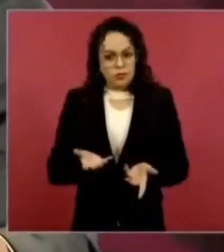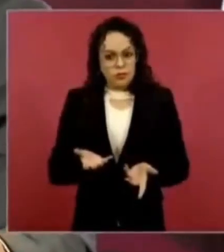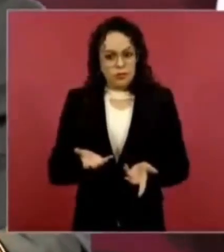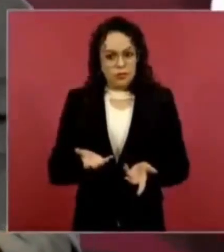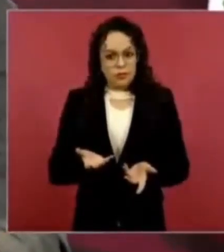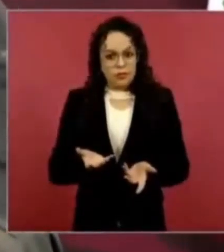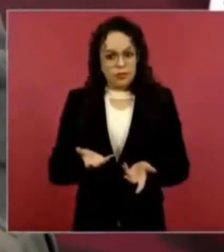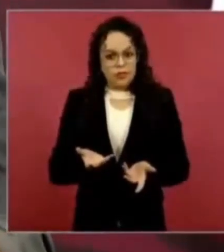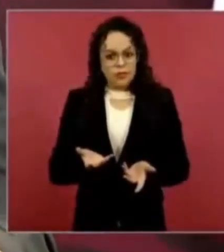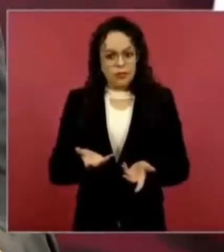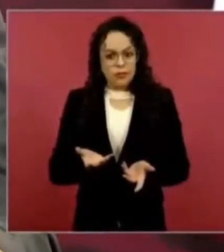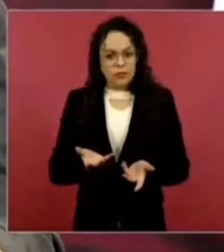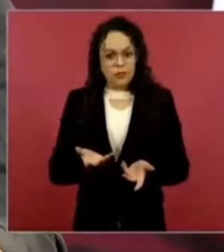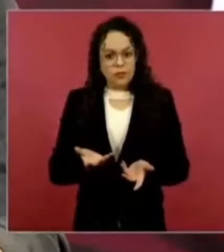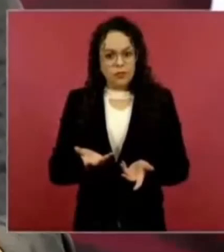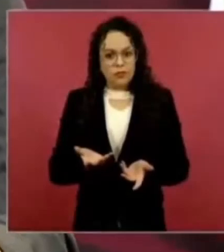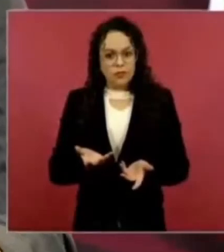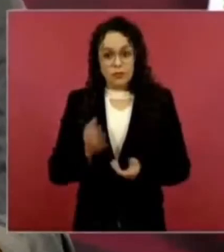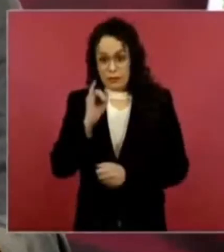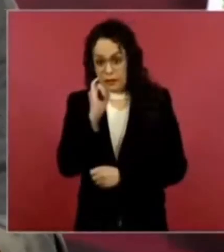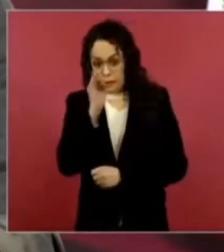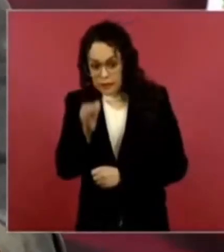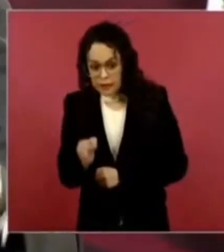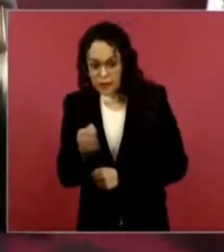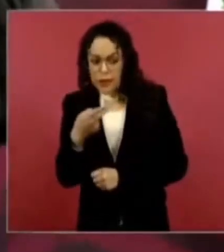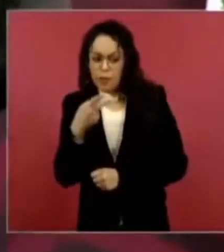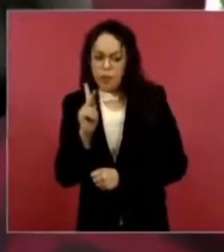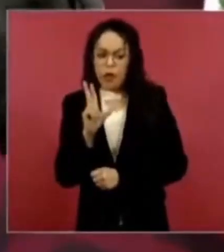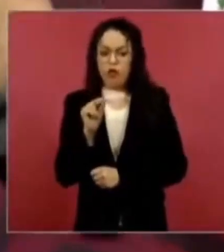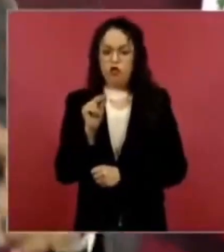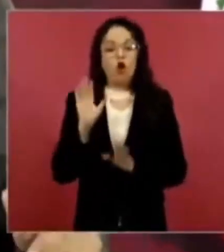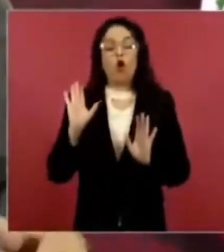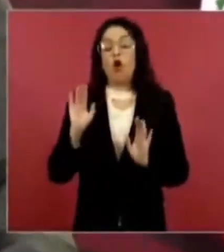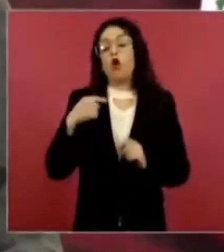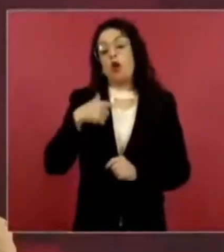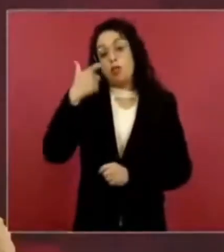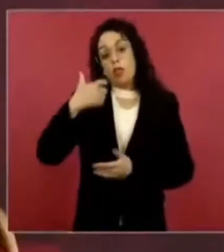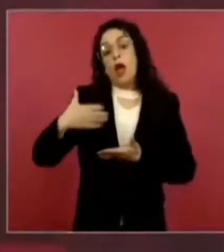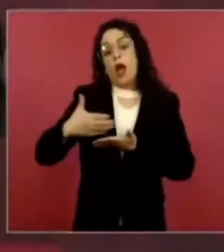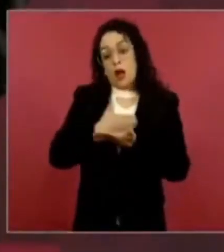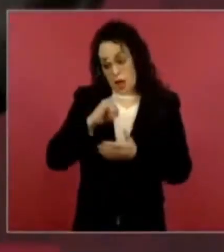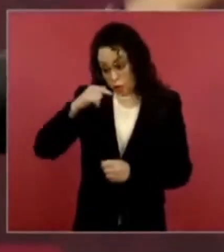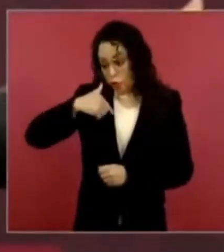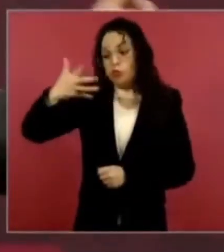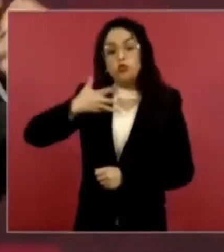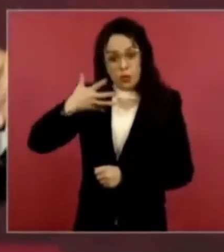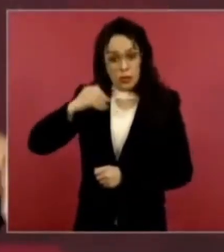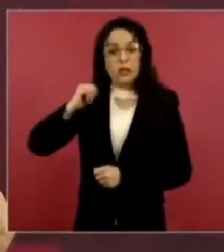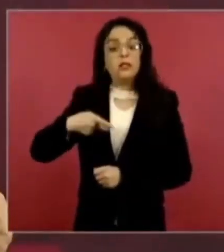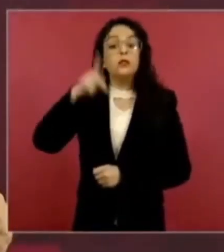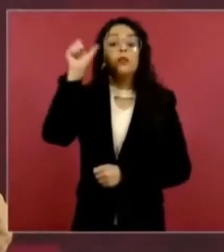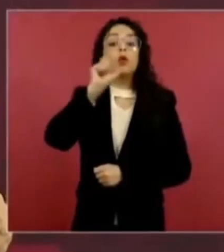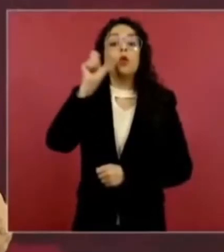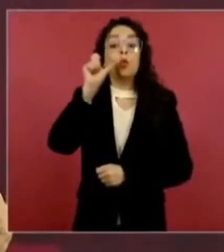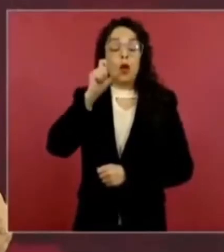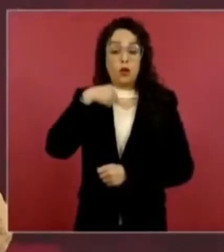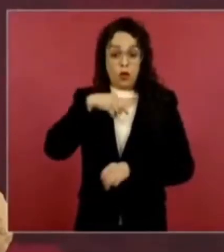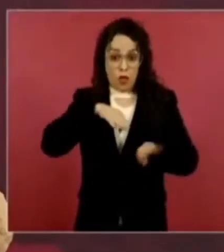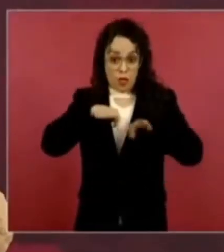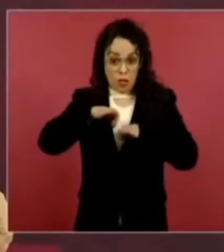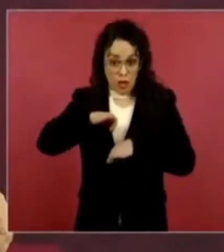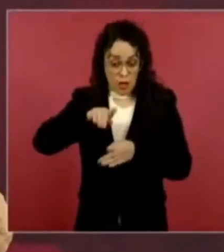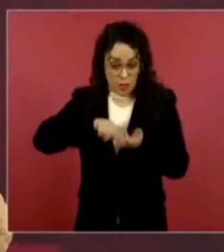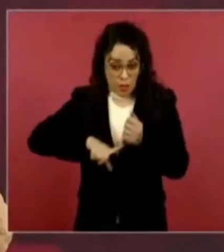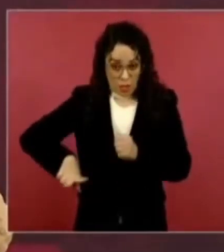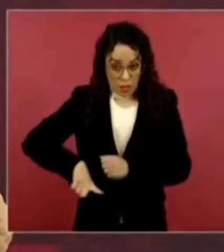cuando fue funcionario público. Y la hizo después que no